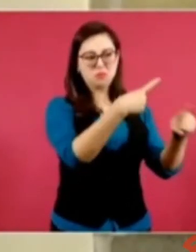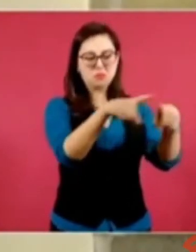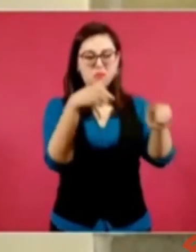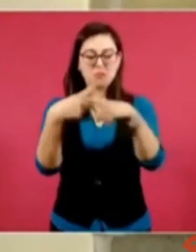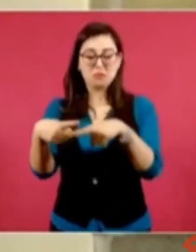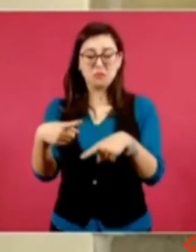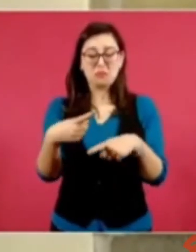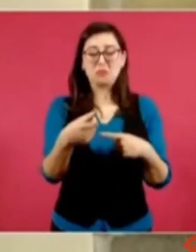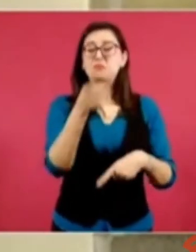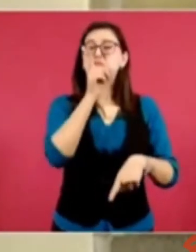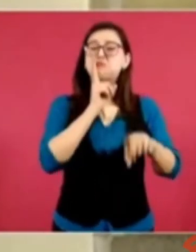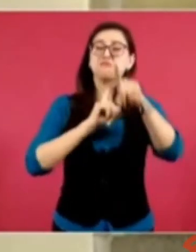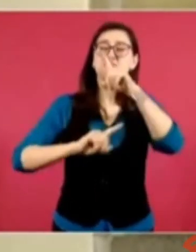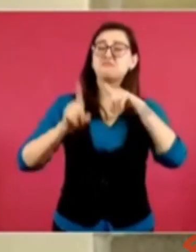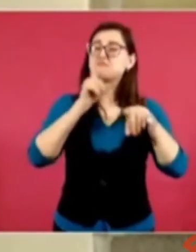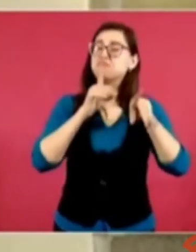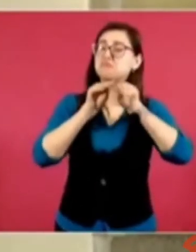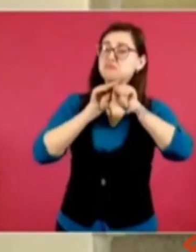podrán silenciarnos